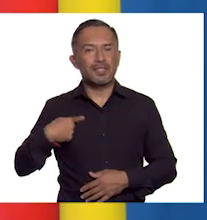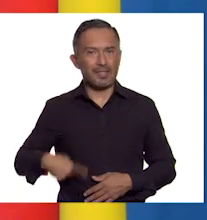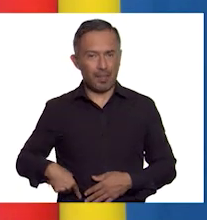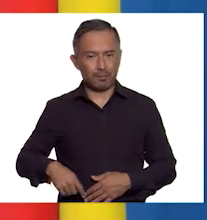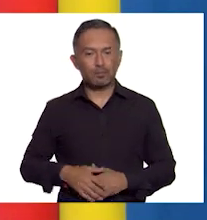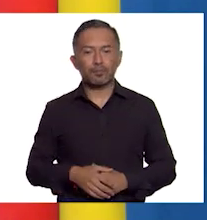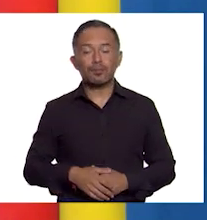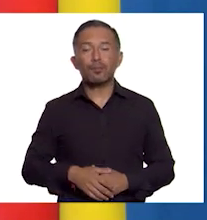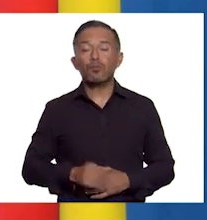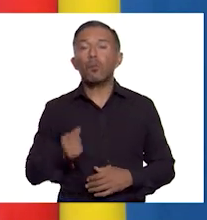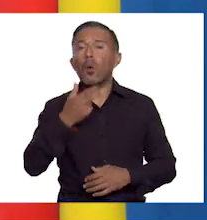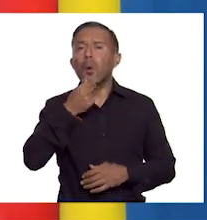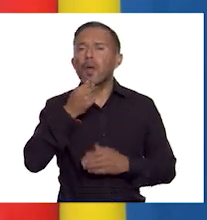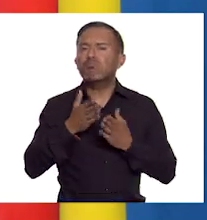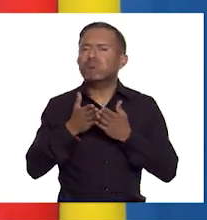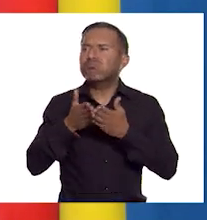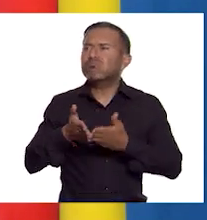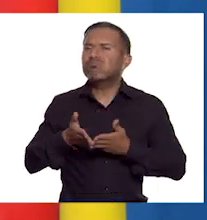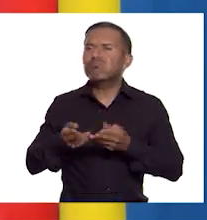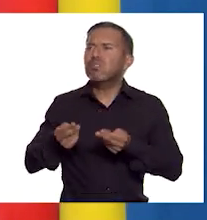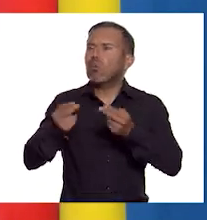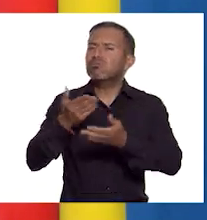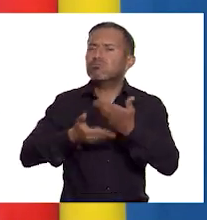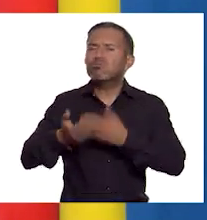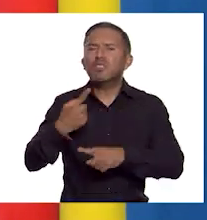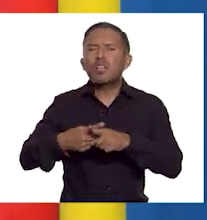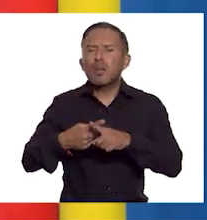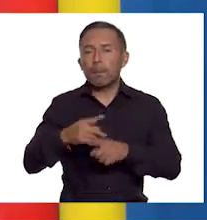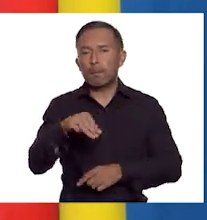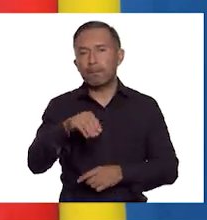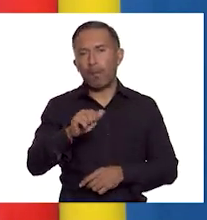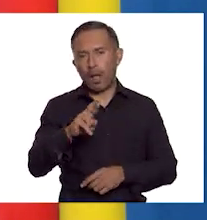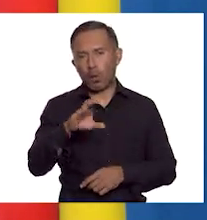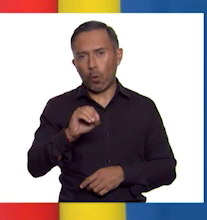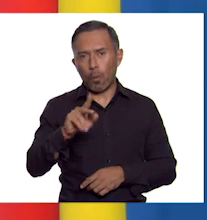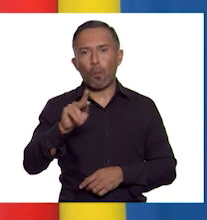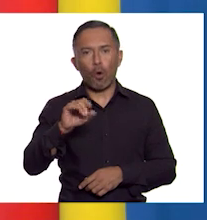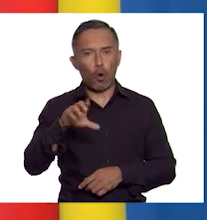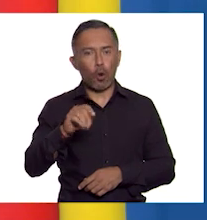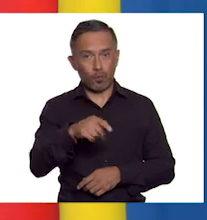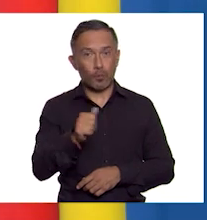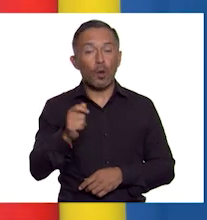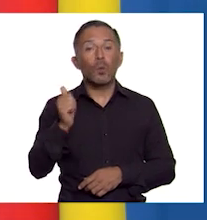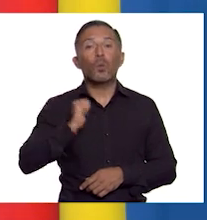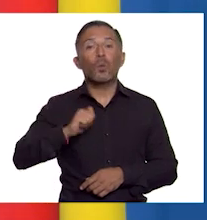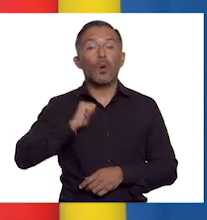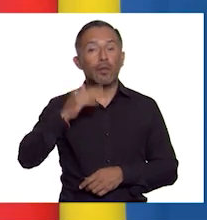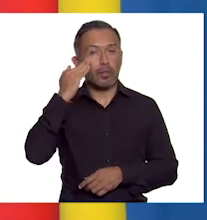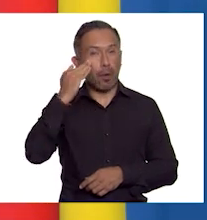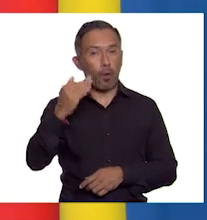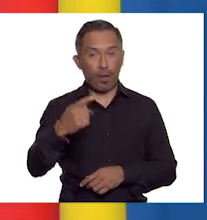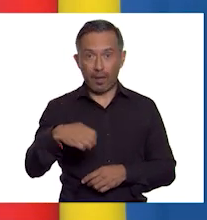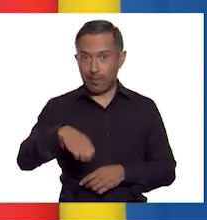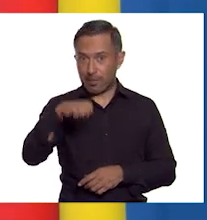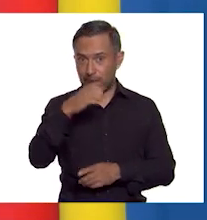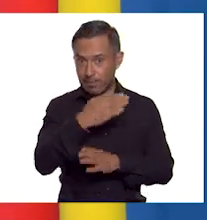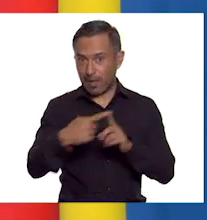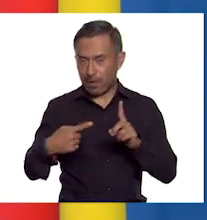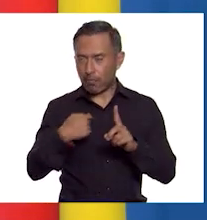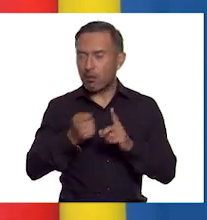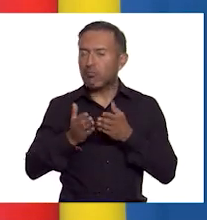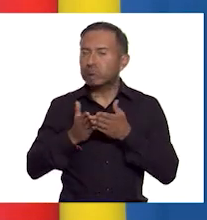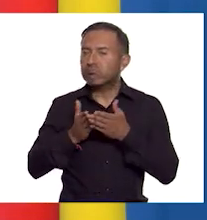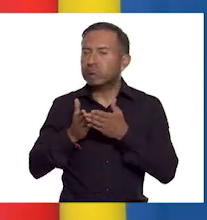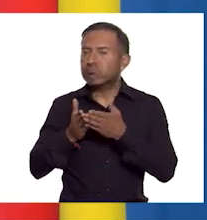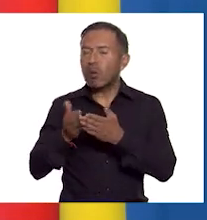y justo sus viajes se dieron a finales de la Edad Media. ¿Recuerdan? Una de las consecuencias de las cruzadas fue